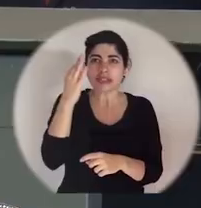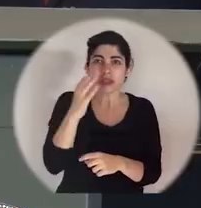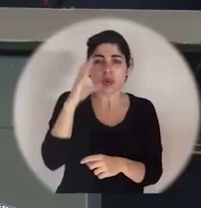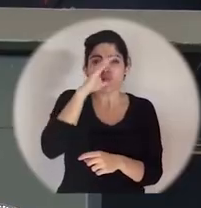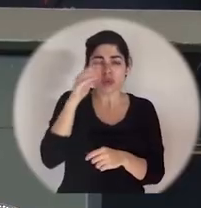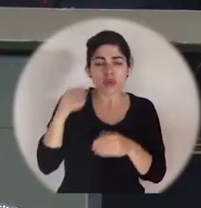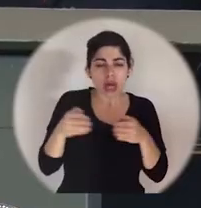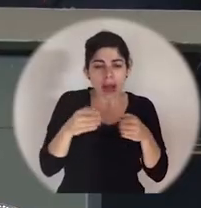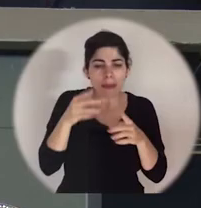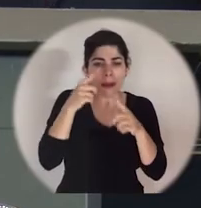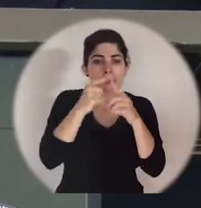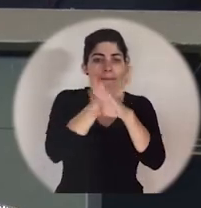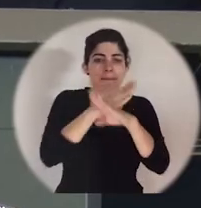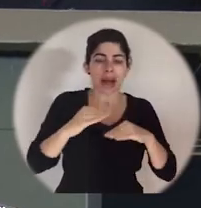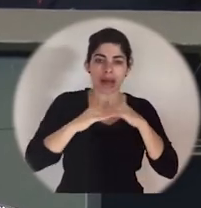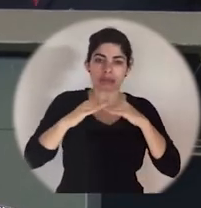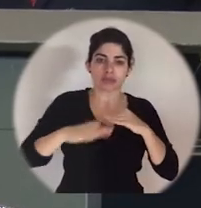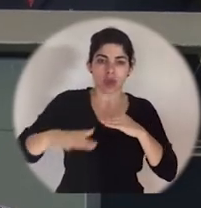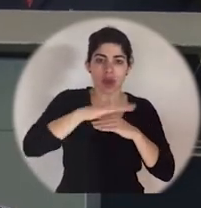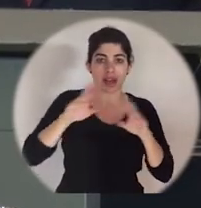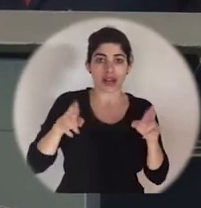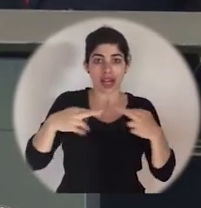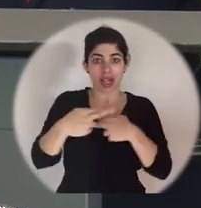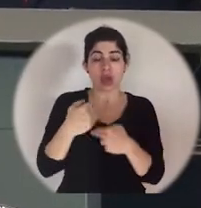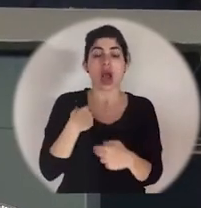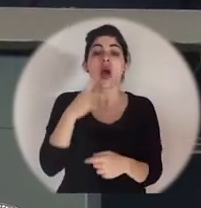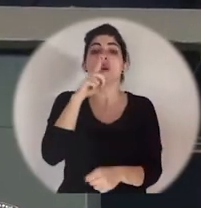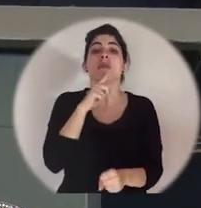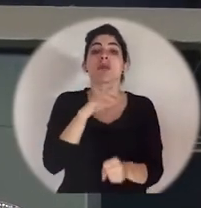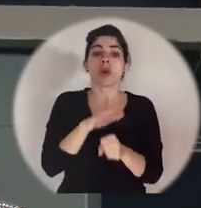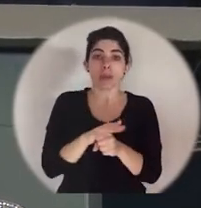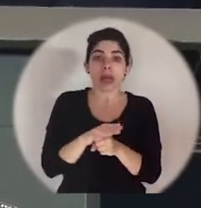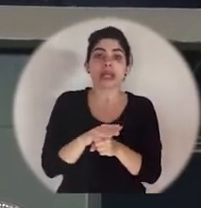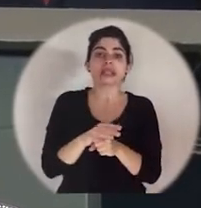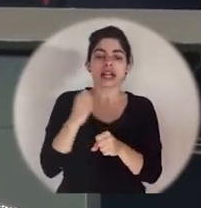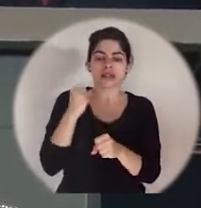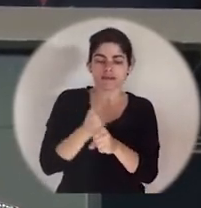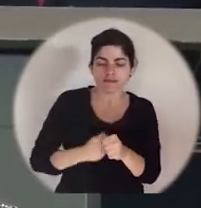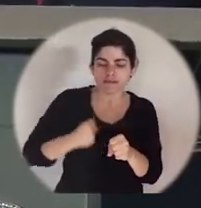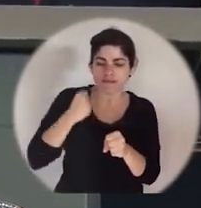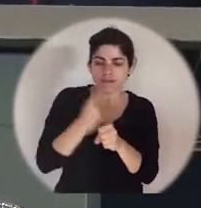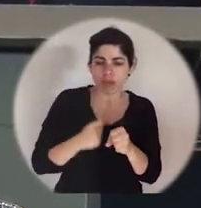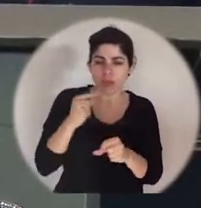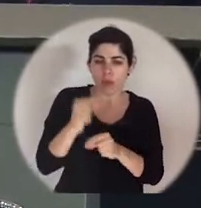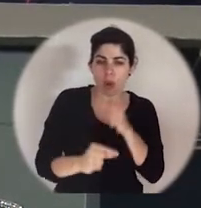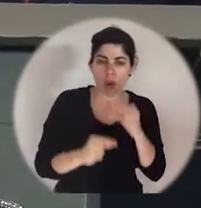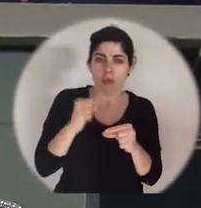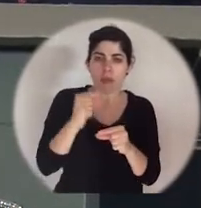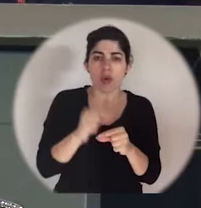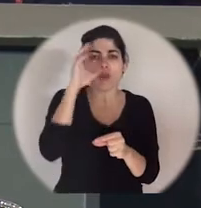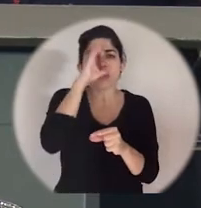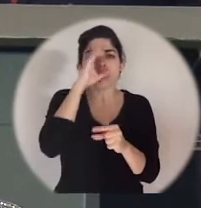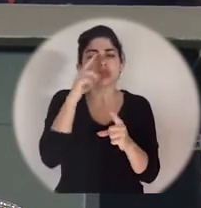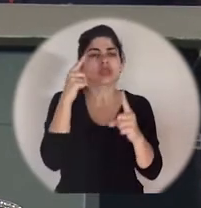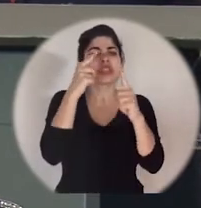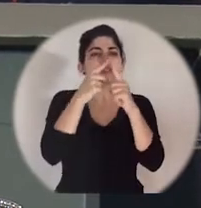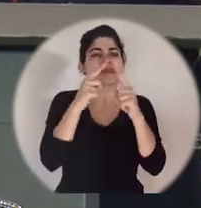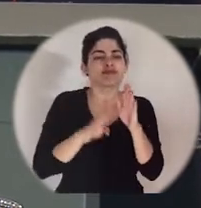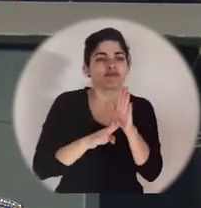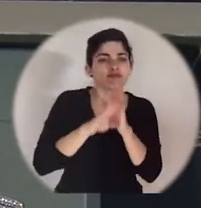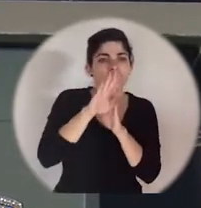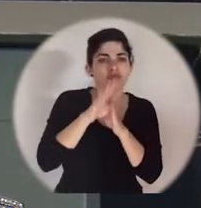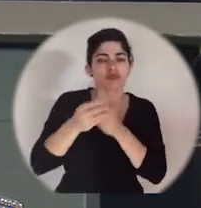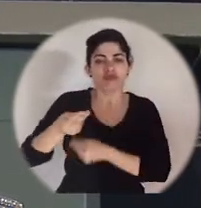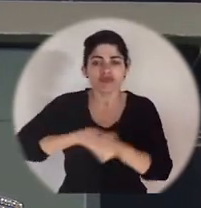de paz y estabilidad regional con una promesa que se ha ido fraguando poco a poco de crecimiento e intercambio